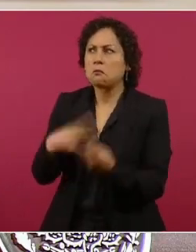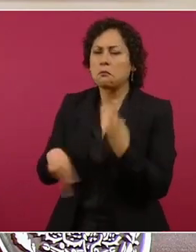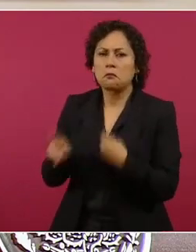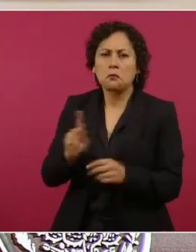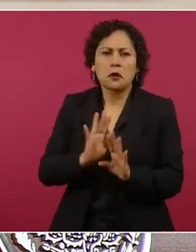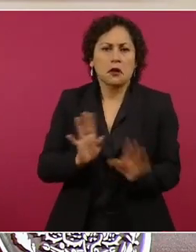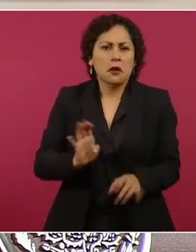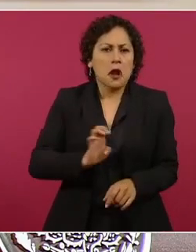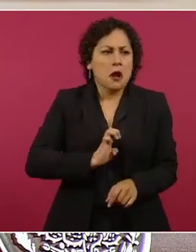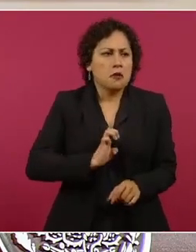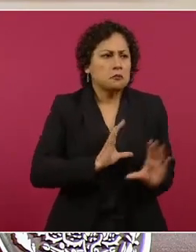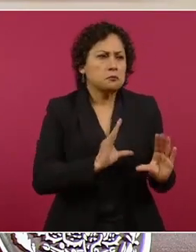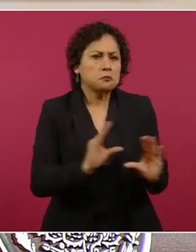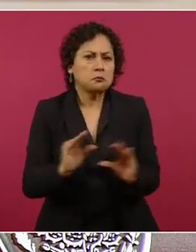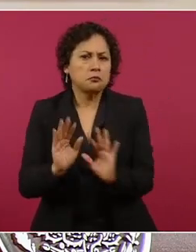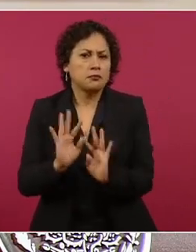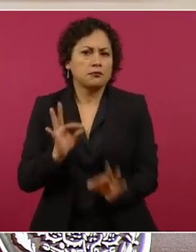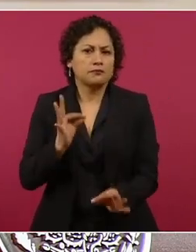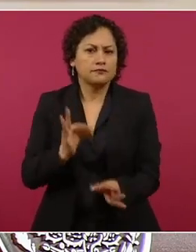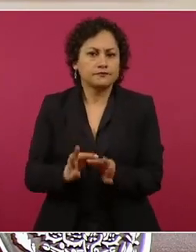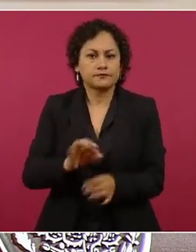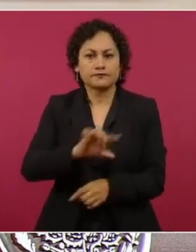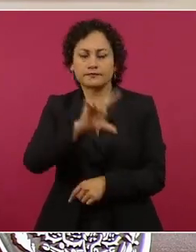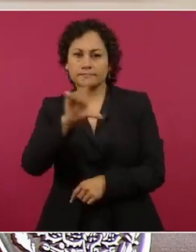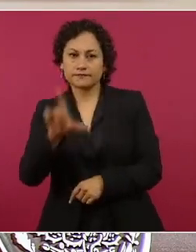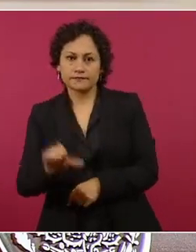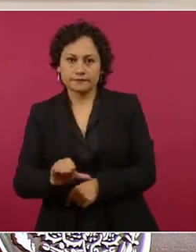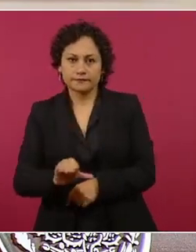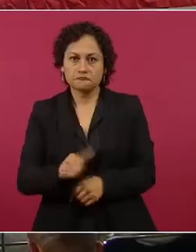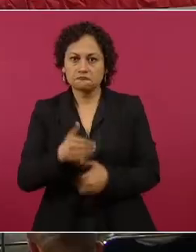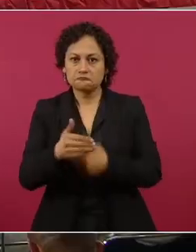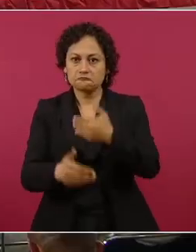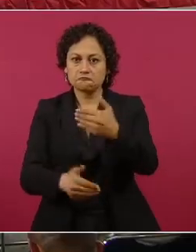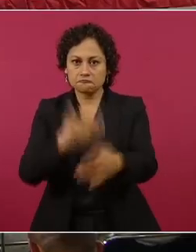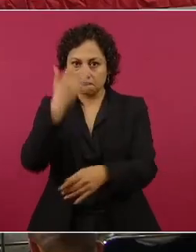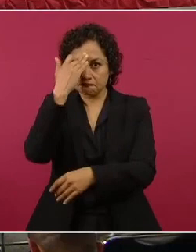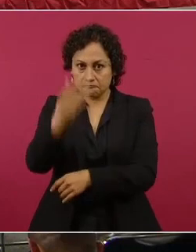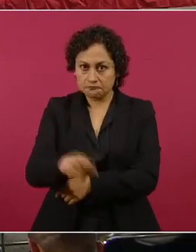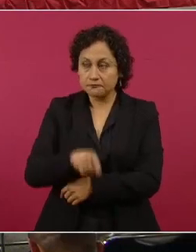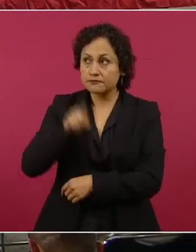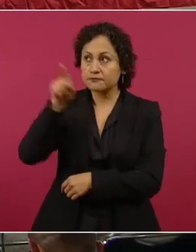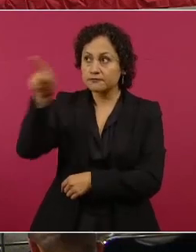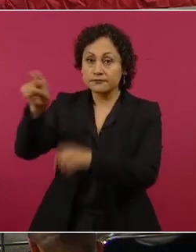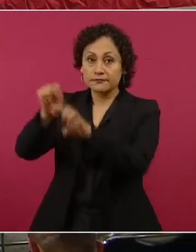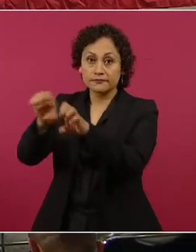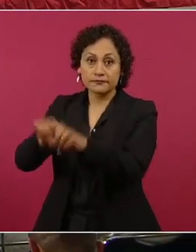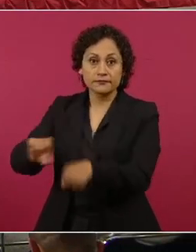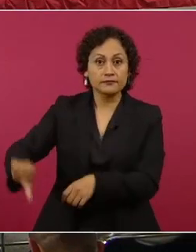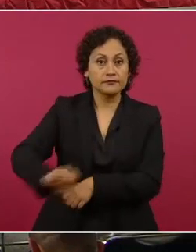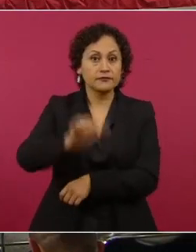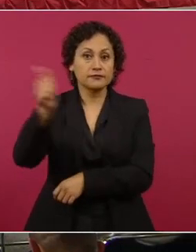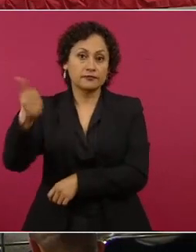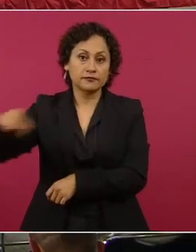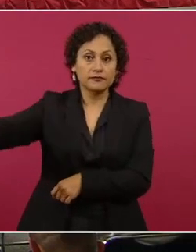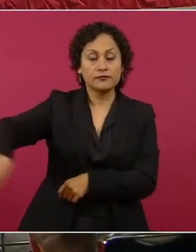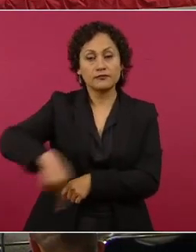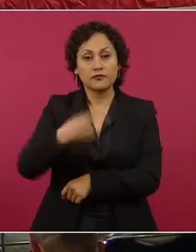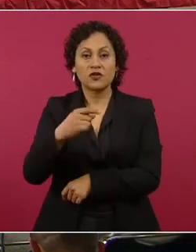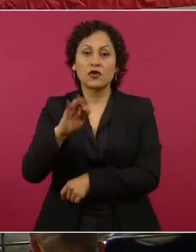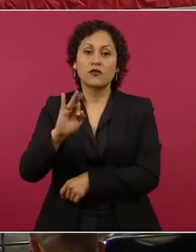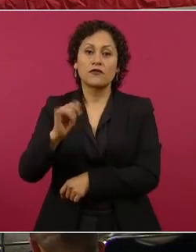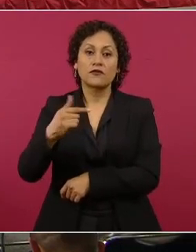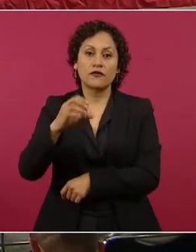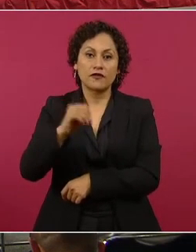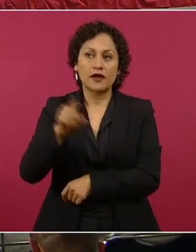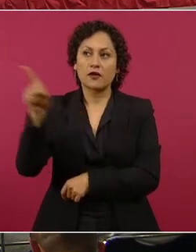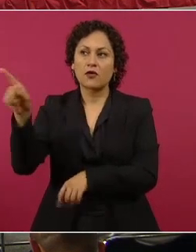otro superestrella, que es Figo, que ustedes saben que era estrella del Barcelona, y luego se cambió al Real Madrid y fue el jugador